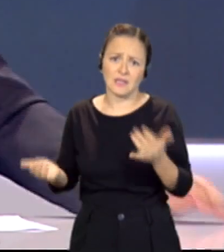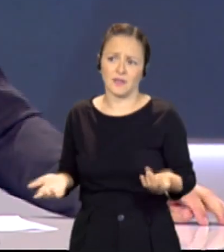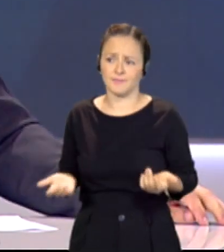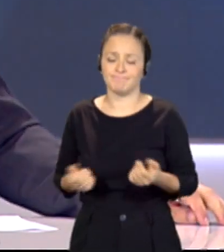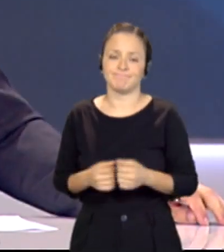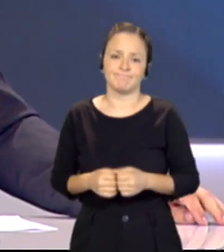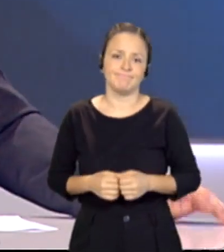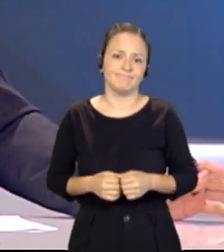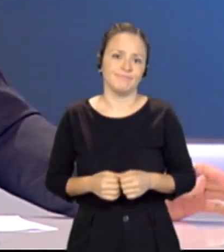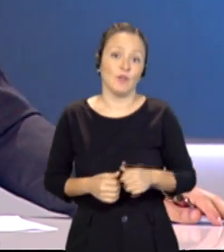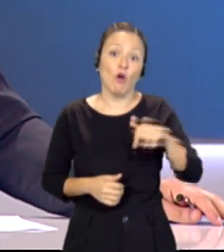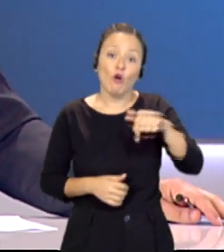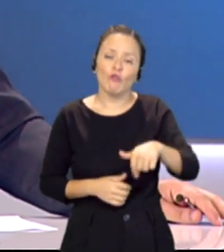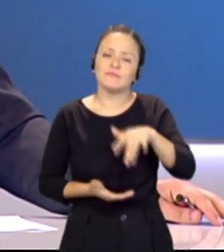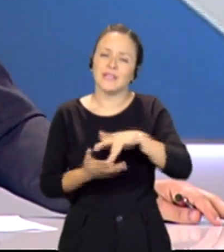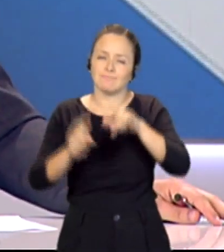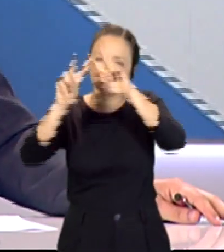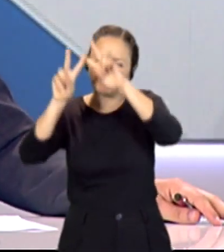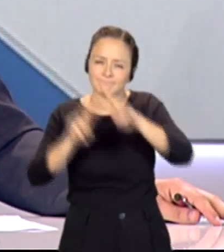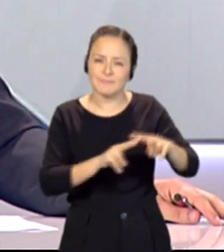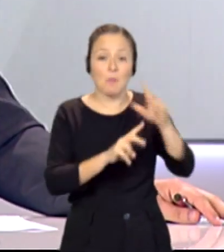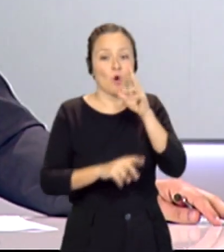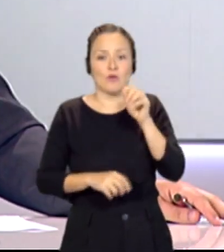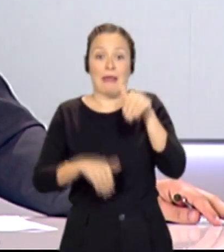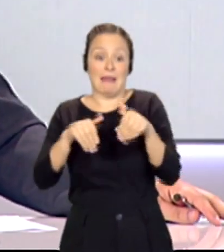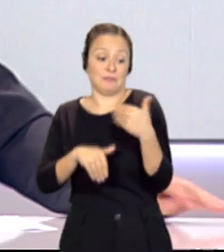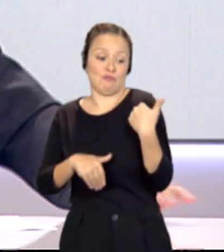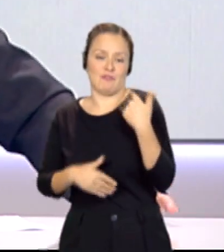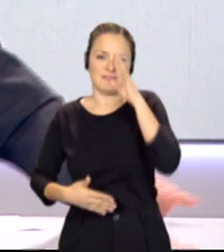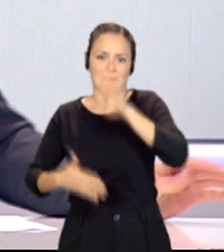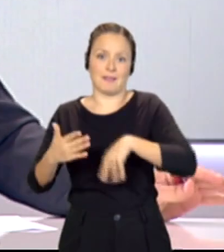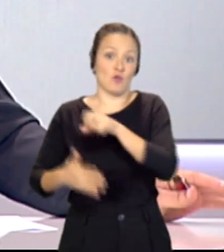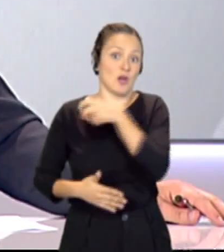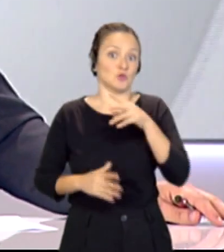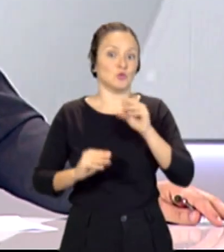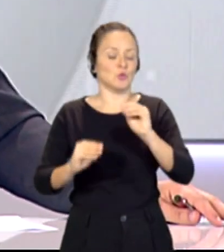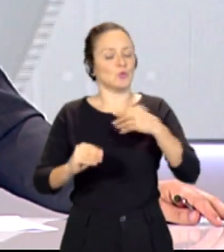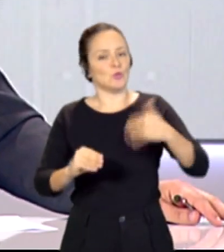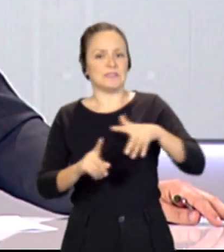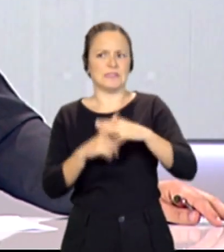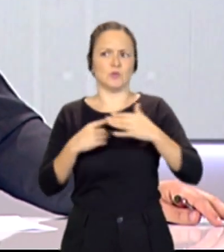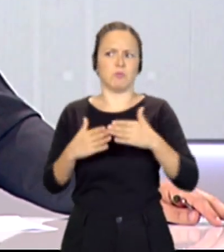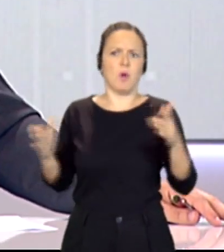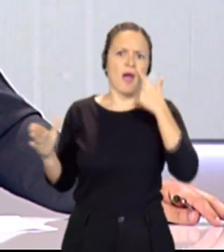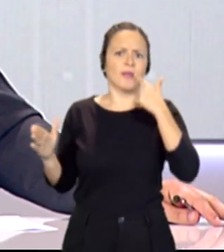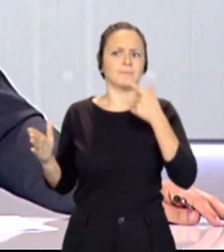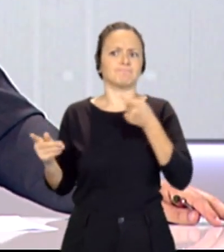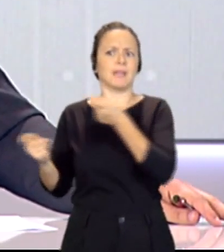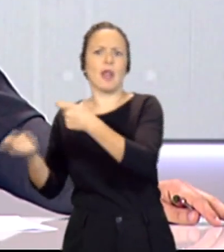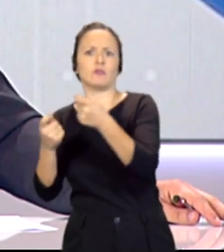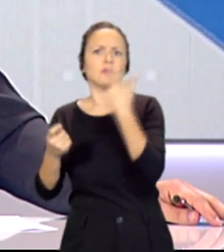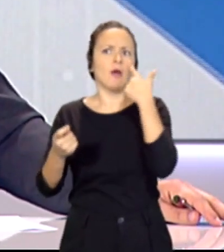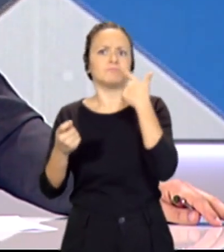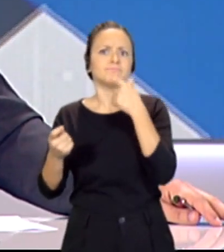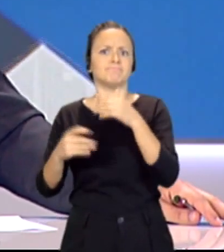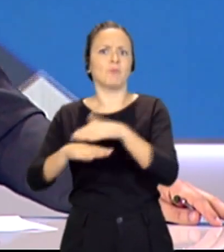Hoy será un día de análisis. Los resultados de las elecciones en Cataluña dejan un escenario abierto a distintas posibilidades. Vamos a